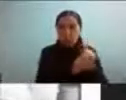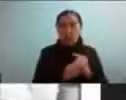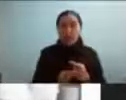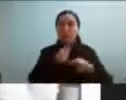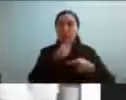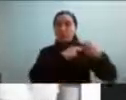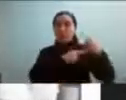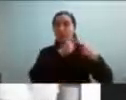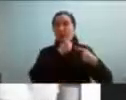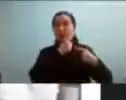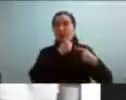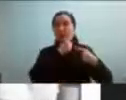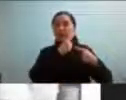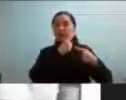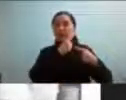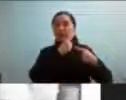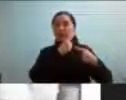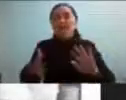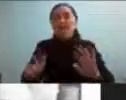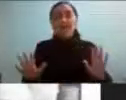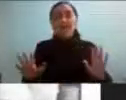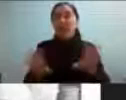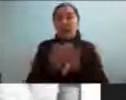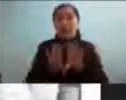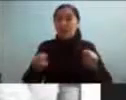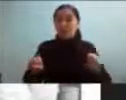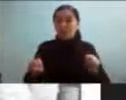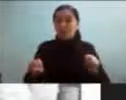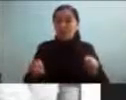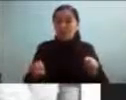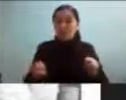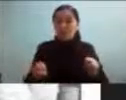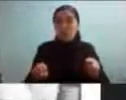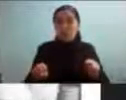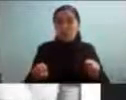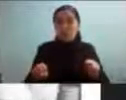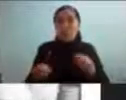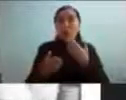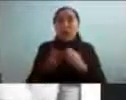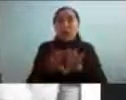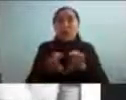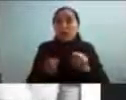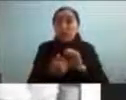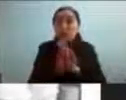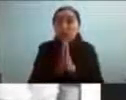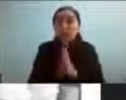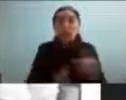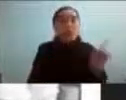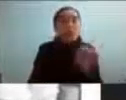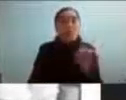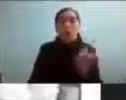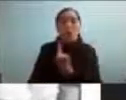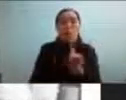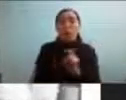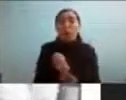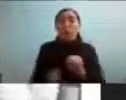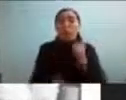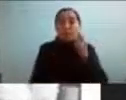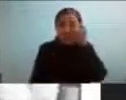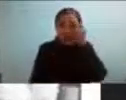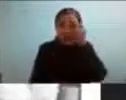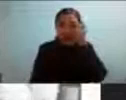viva en cada cosa que se hace y que no hay digamos o sea que está todo dicho menos vamos a entender eso es un poco la sensación que yo